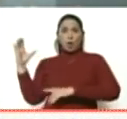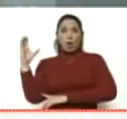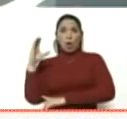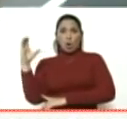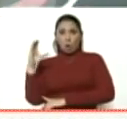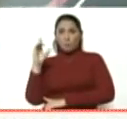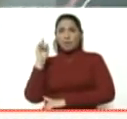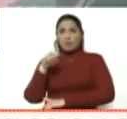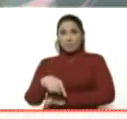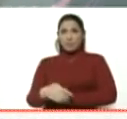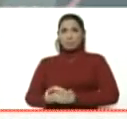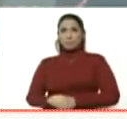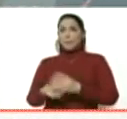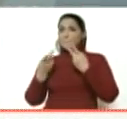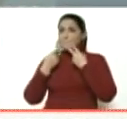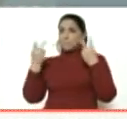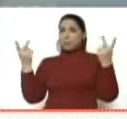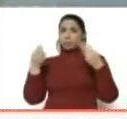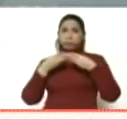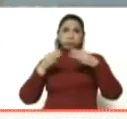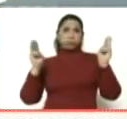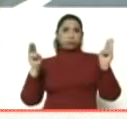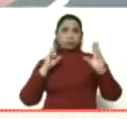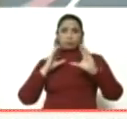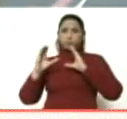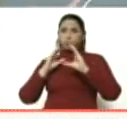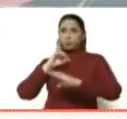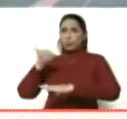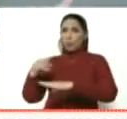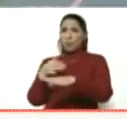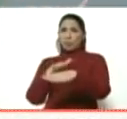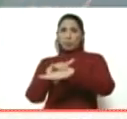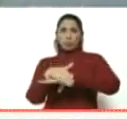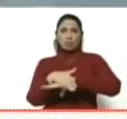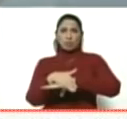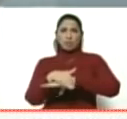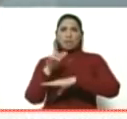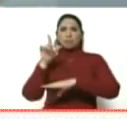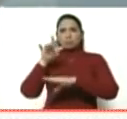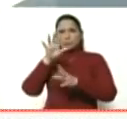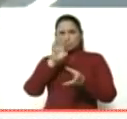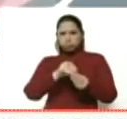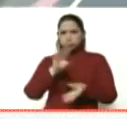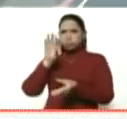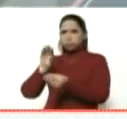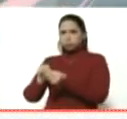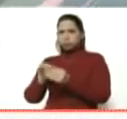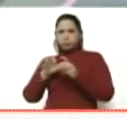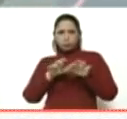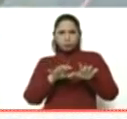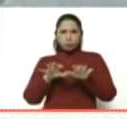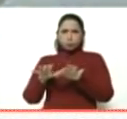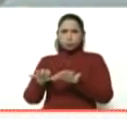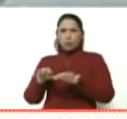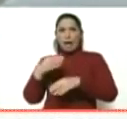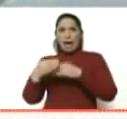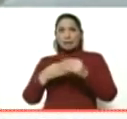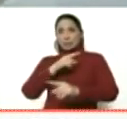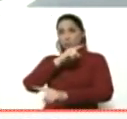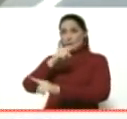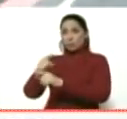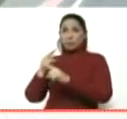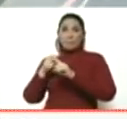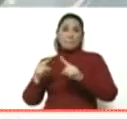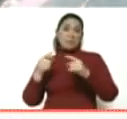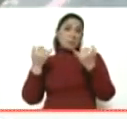y por vías incluso públicas y comunicacionales. El ministro Jorge Rodríguez sistemáticamente venía haciendo las denuncias, pero